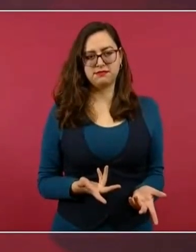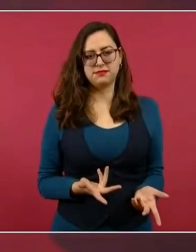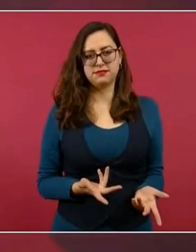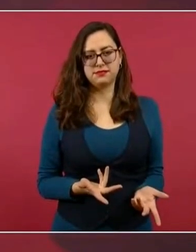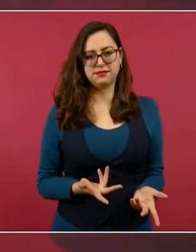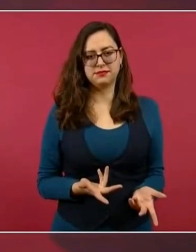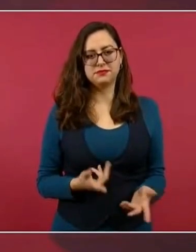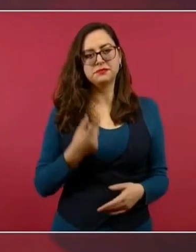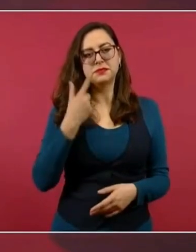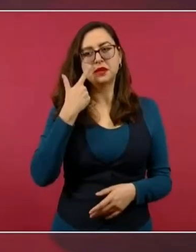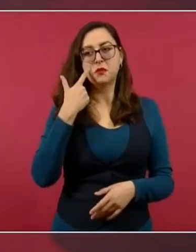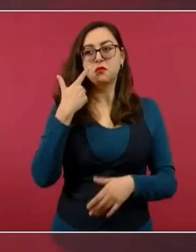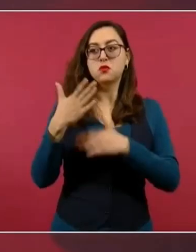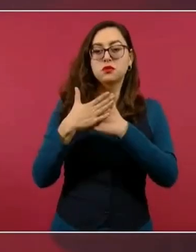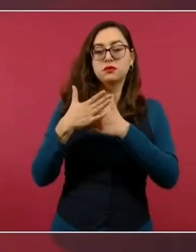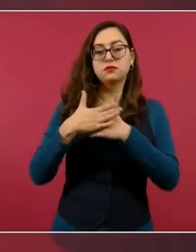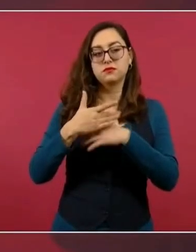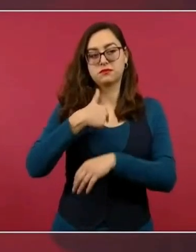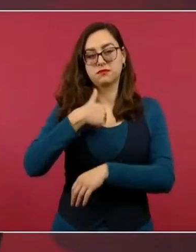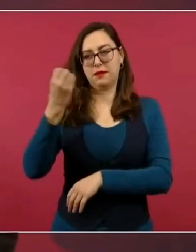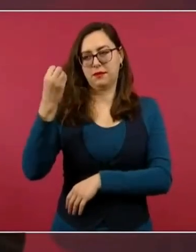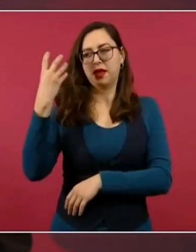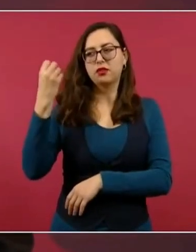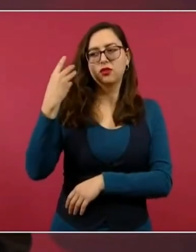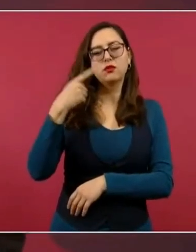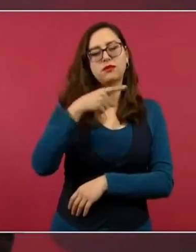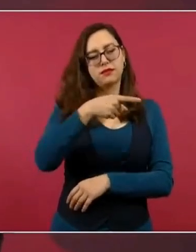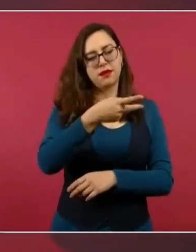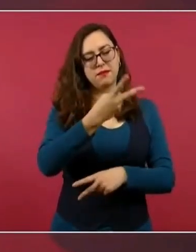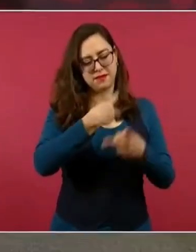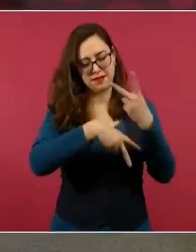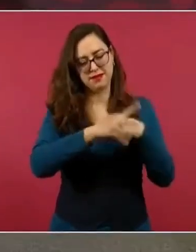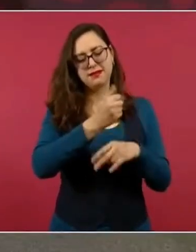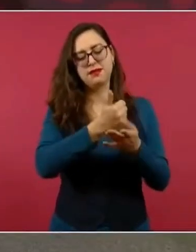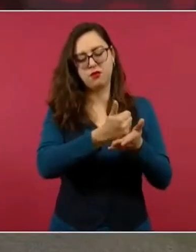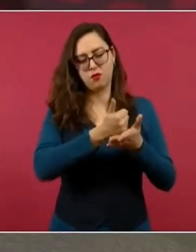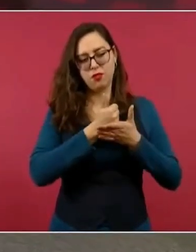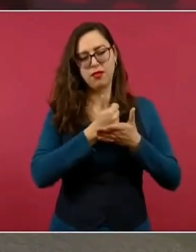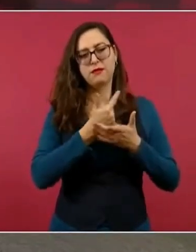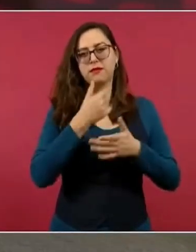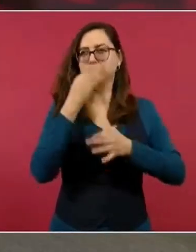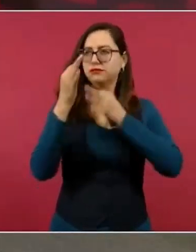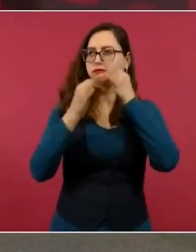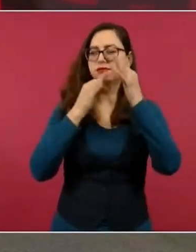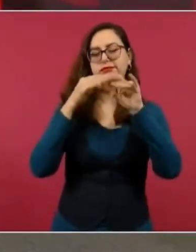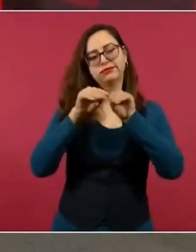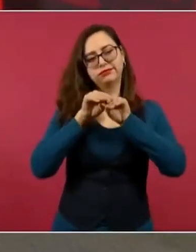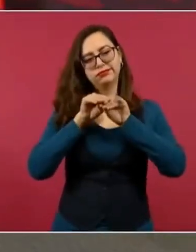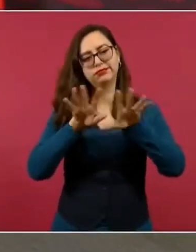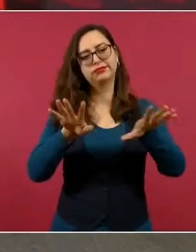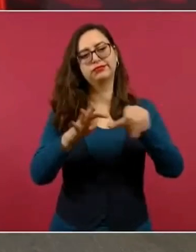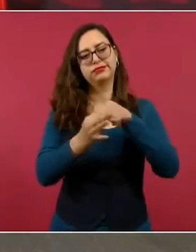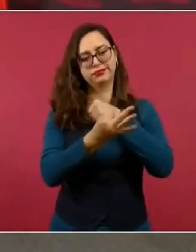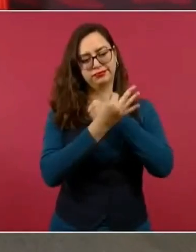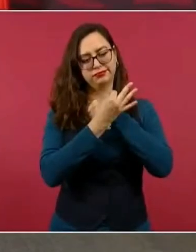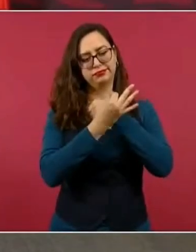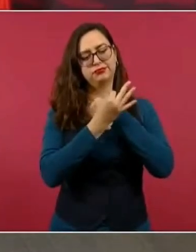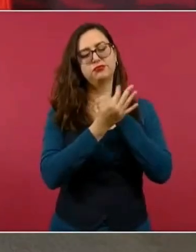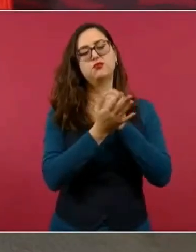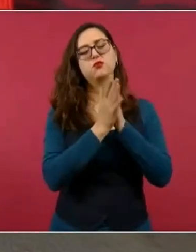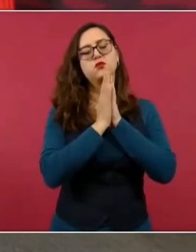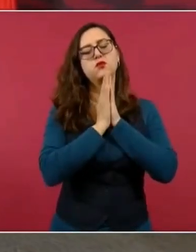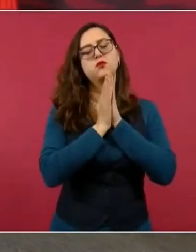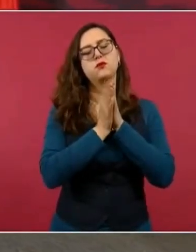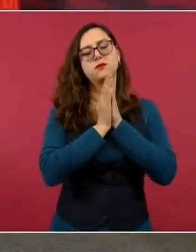sí échanos la mano haga un reportaje